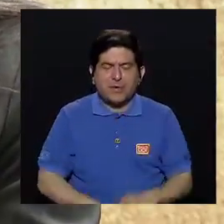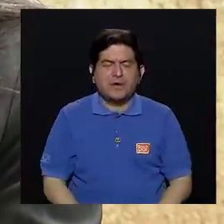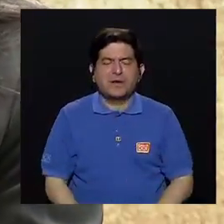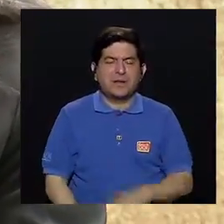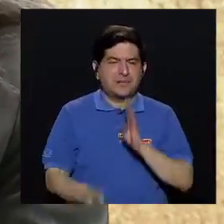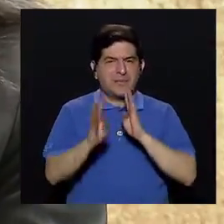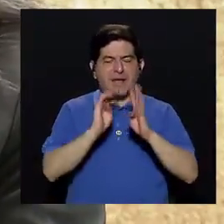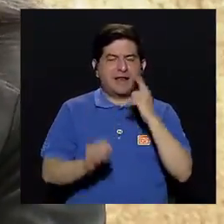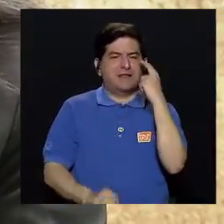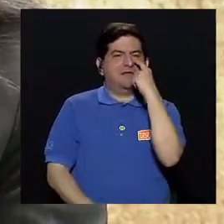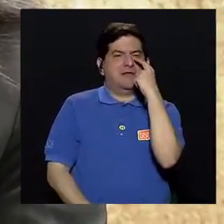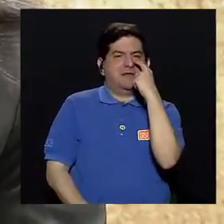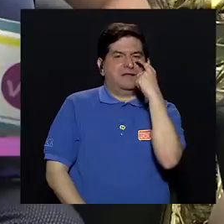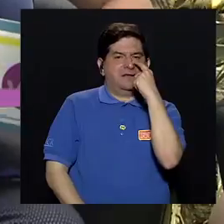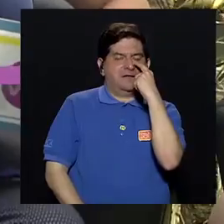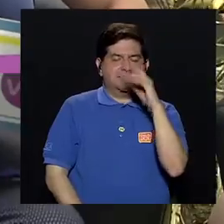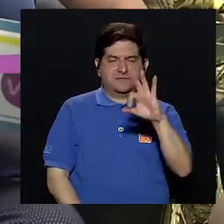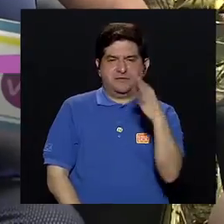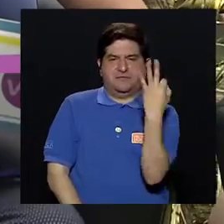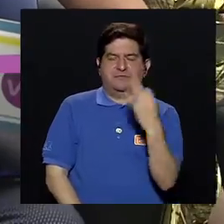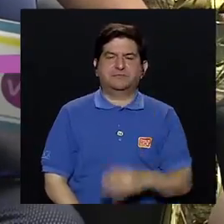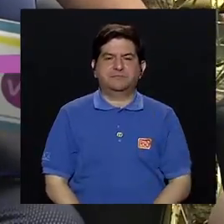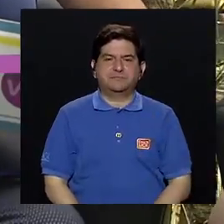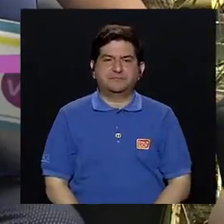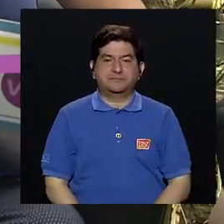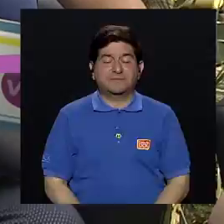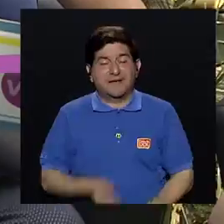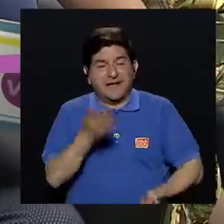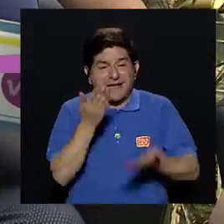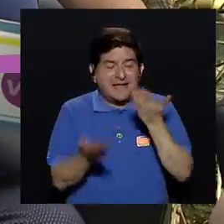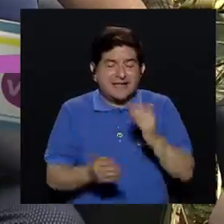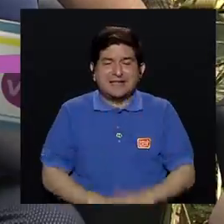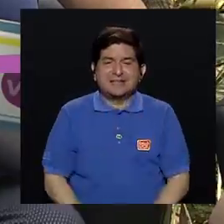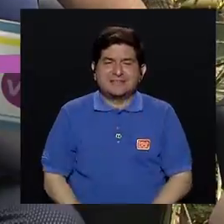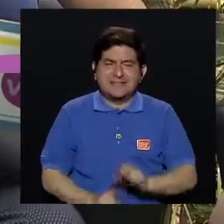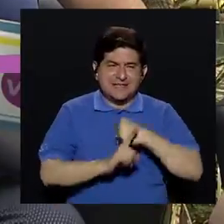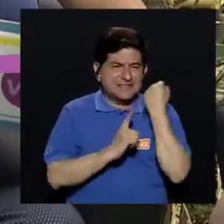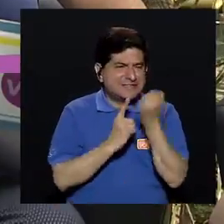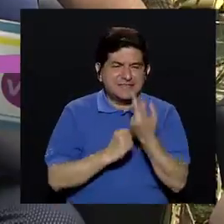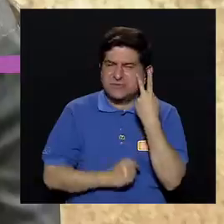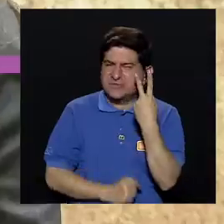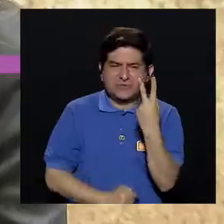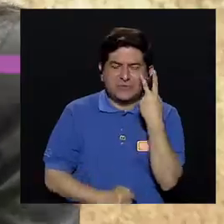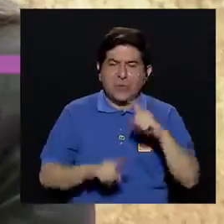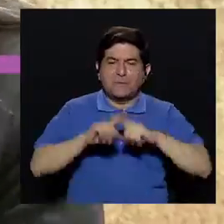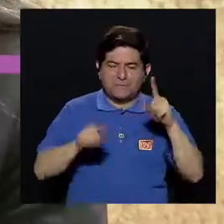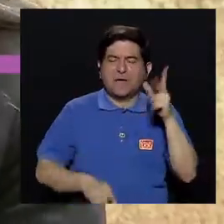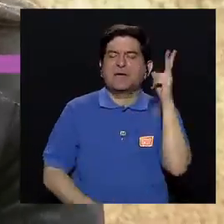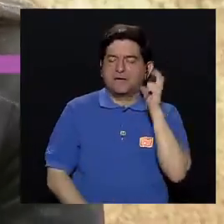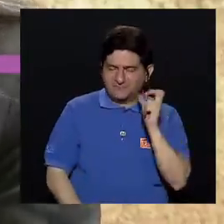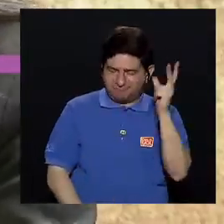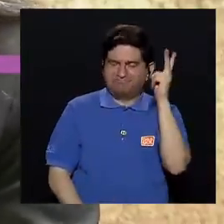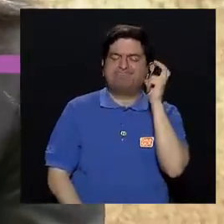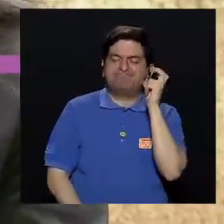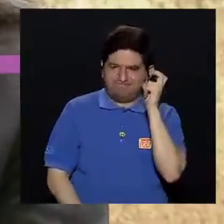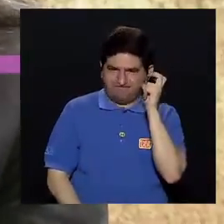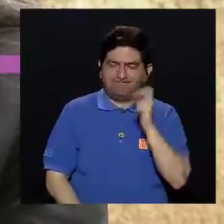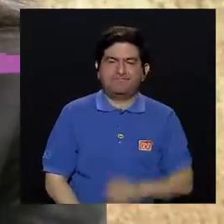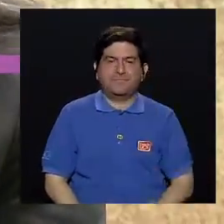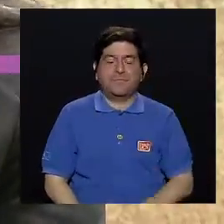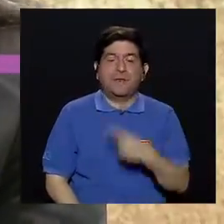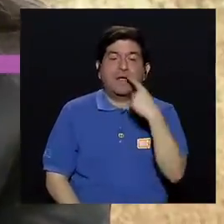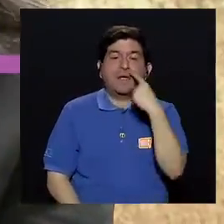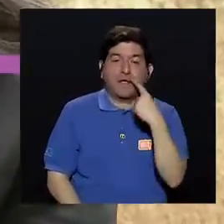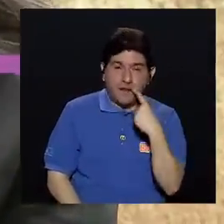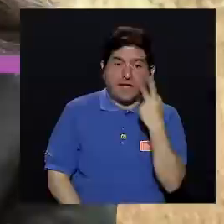que habla nasal, ¿verdad? Que tal vez es una patología que no se ve, pero sí se escucha. Lo que es el labio